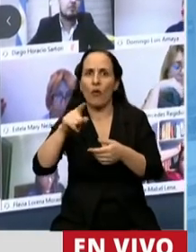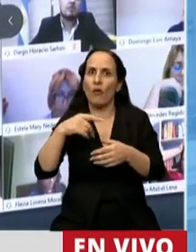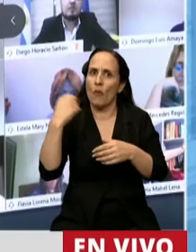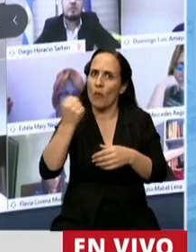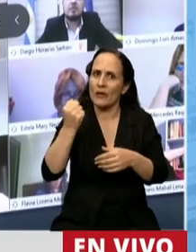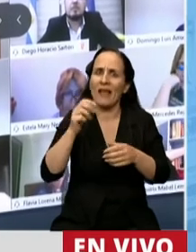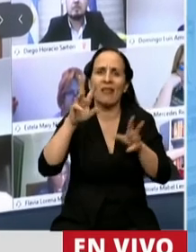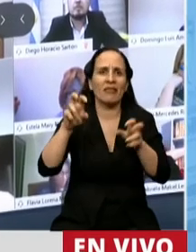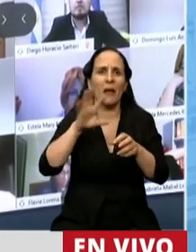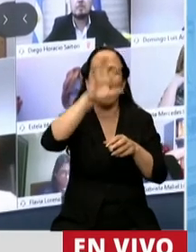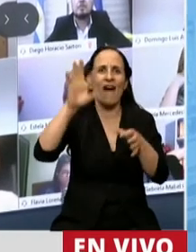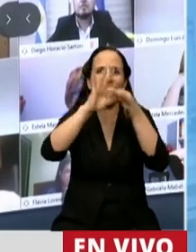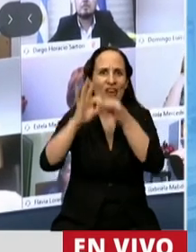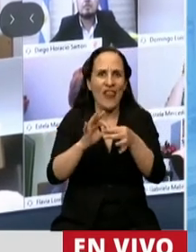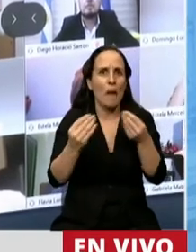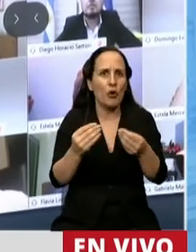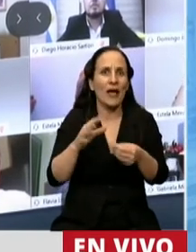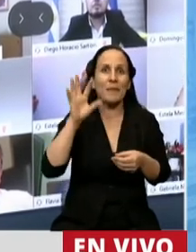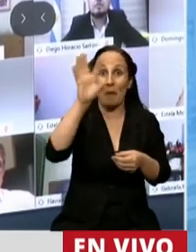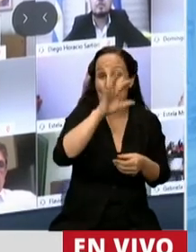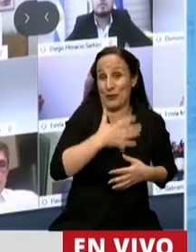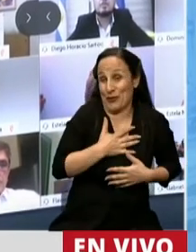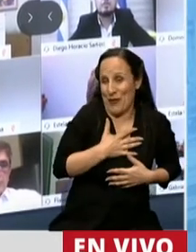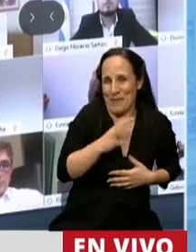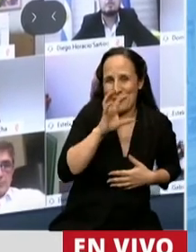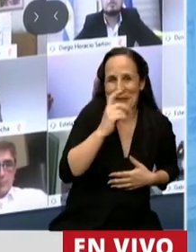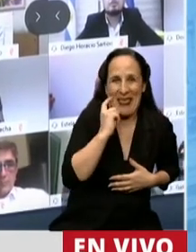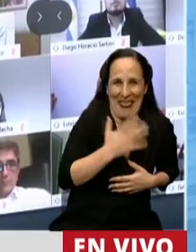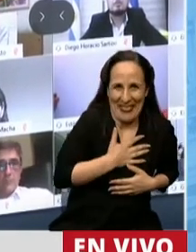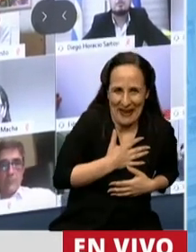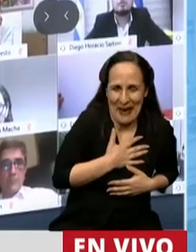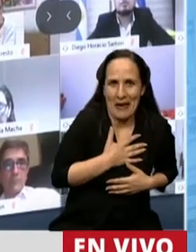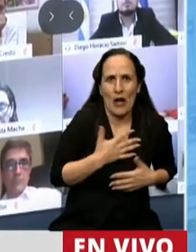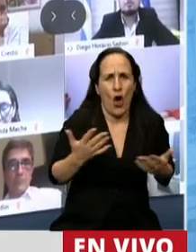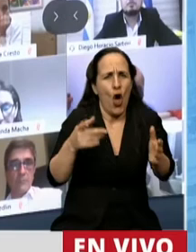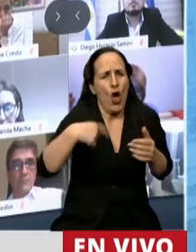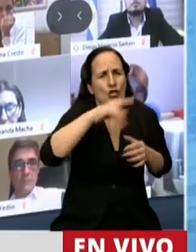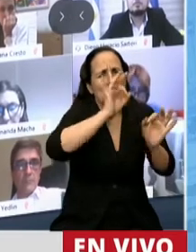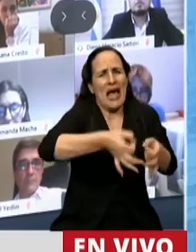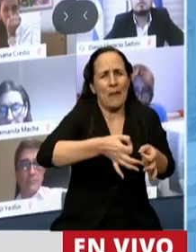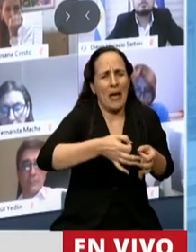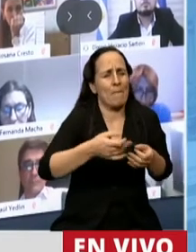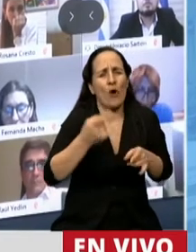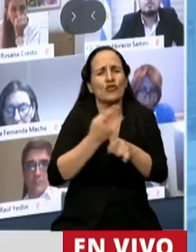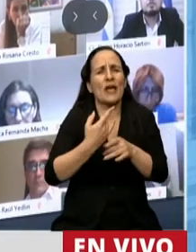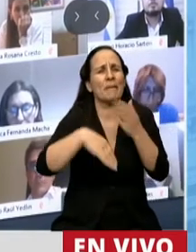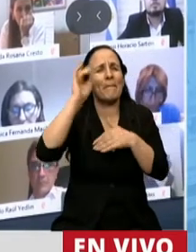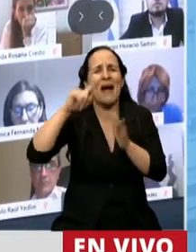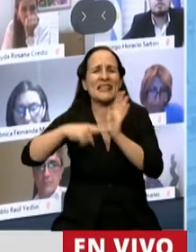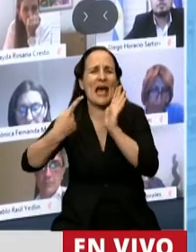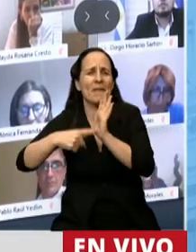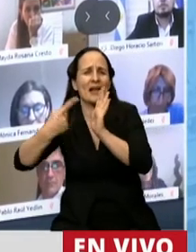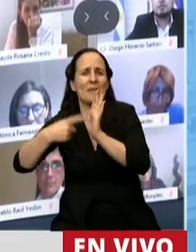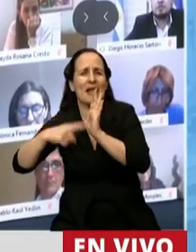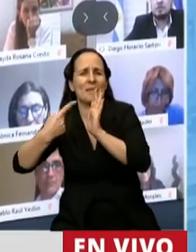porque todos los que somos del interior, en mi caso soy entrerriana sabemos que la mayor parte de los recursos siempre se queda en la Ciudad de Buenos